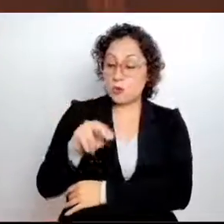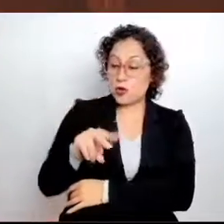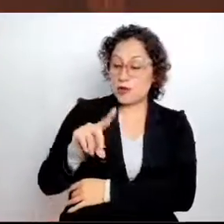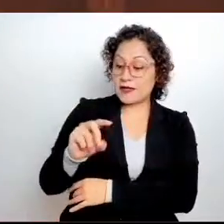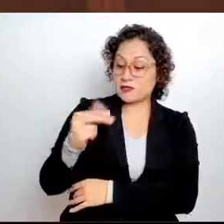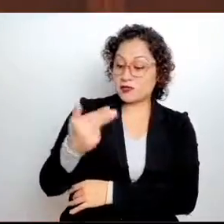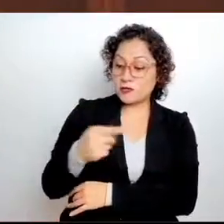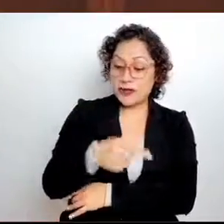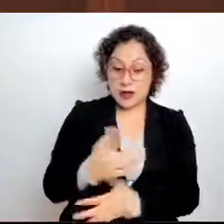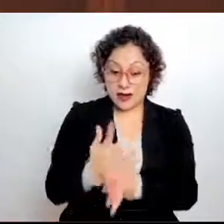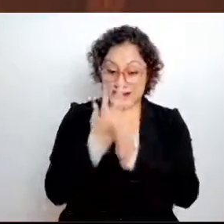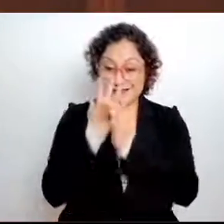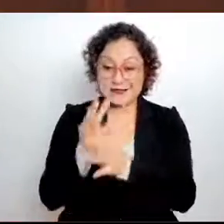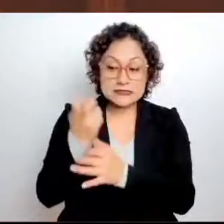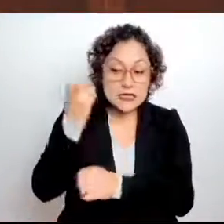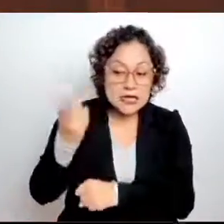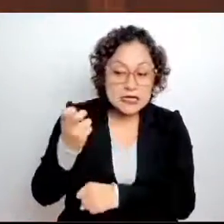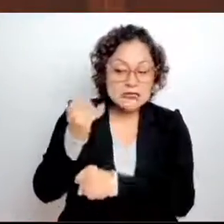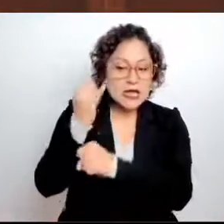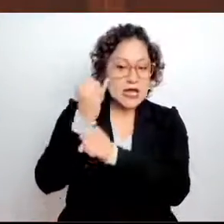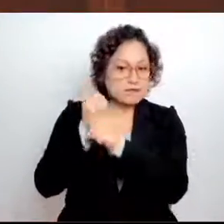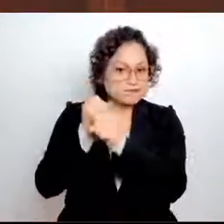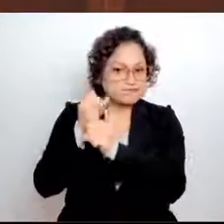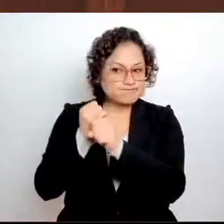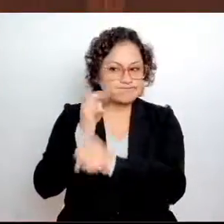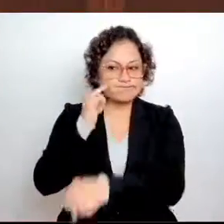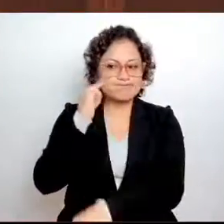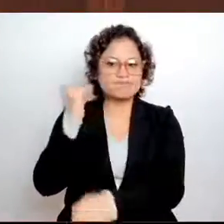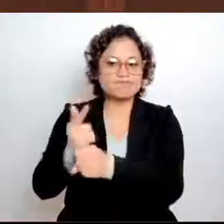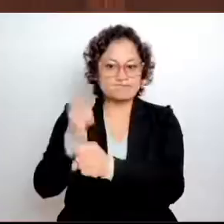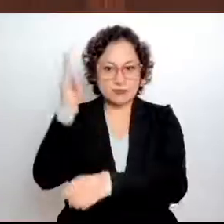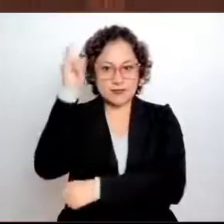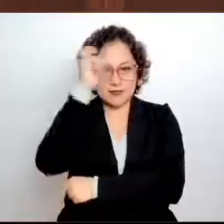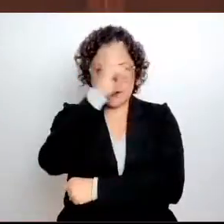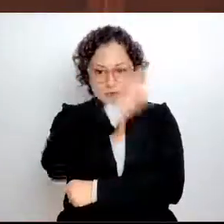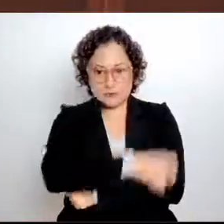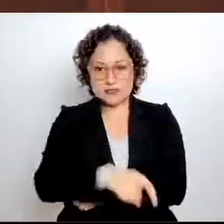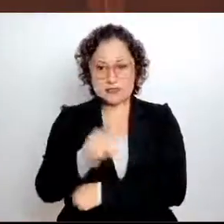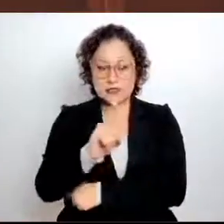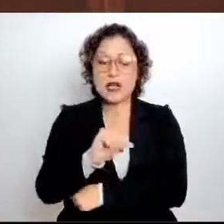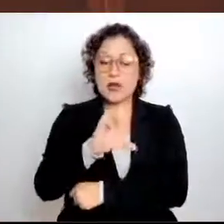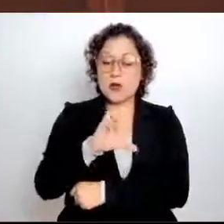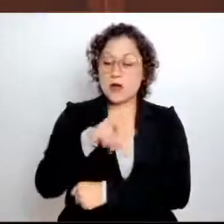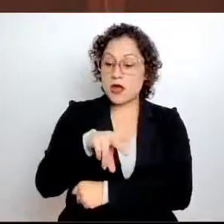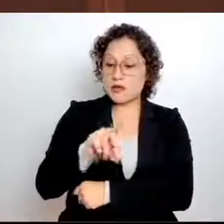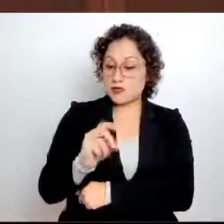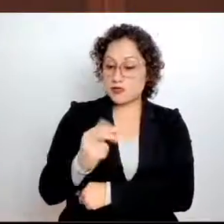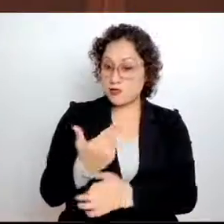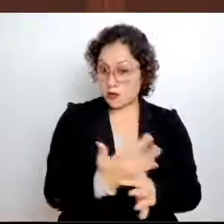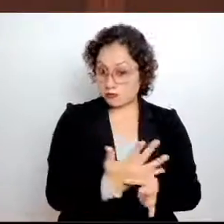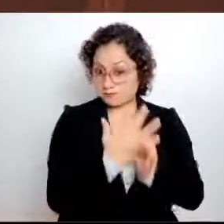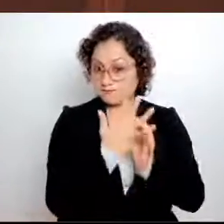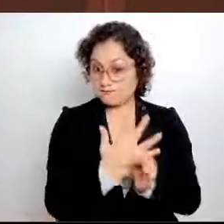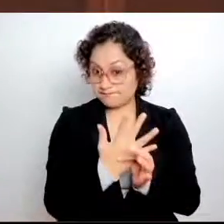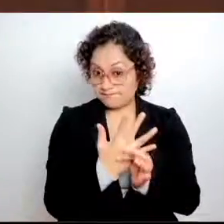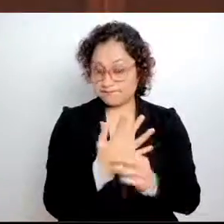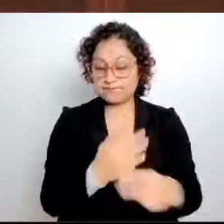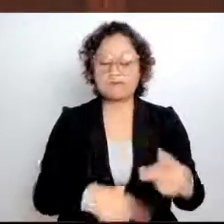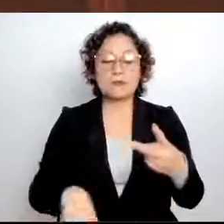complicado, dicho de la Comisión Nacional de Derechos Humanos. Segundo asunto,